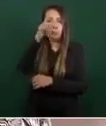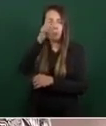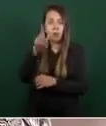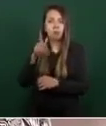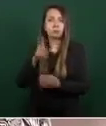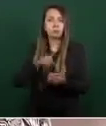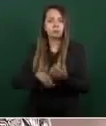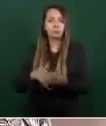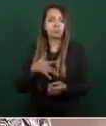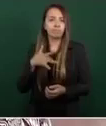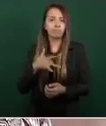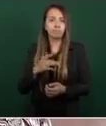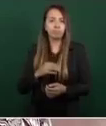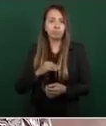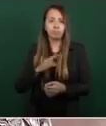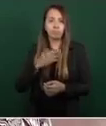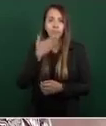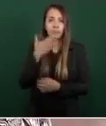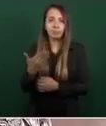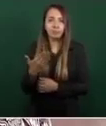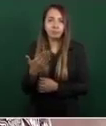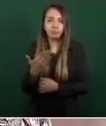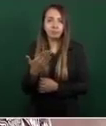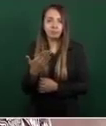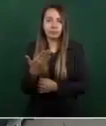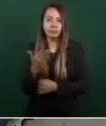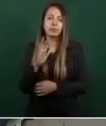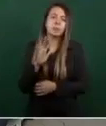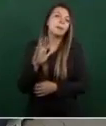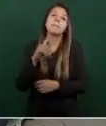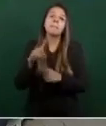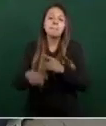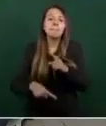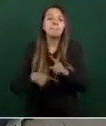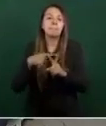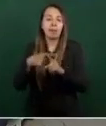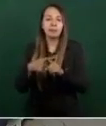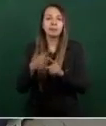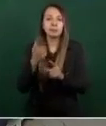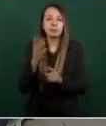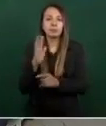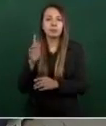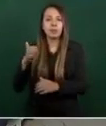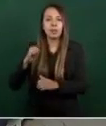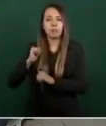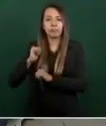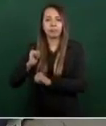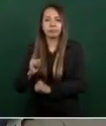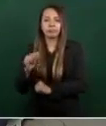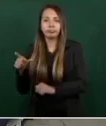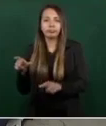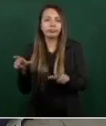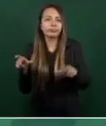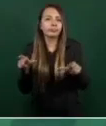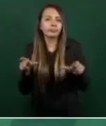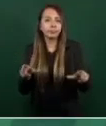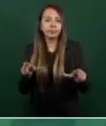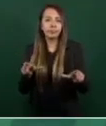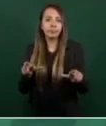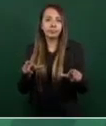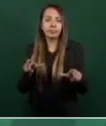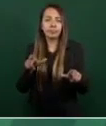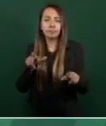complemento es la actuación de la autoridad en el